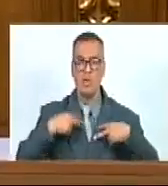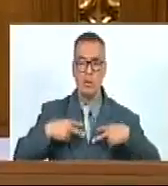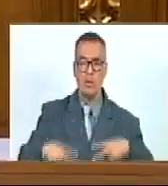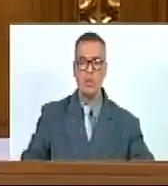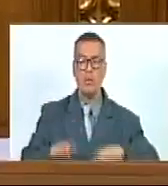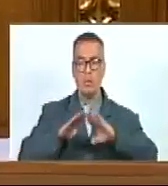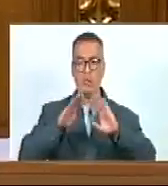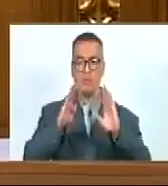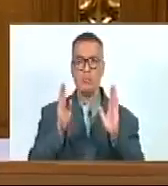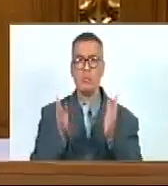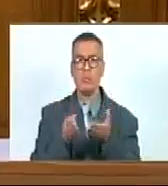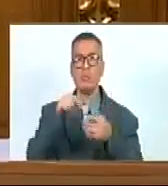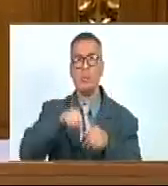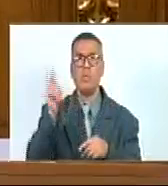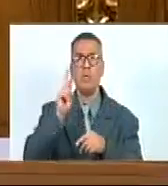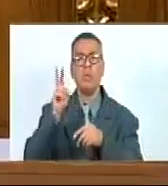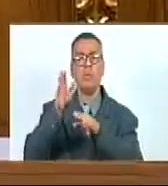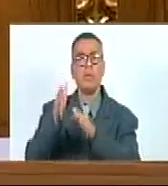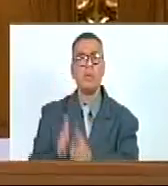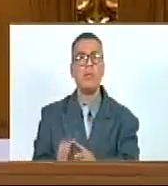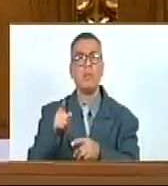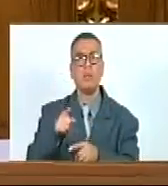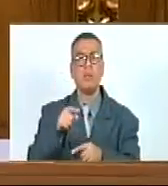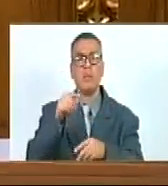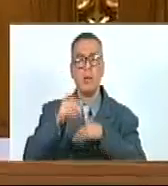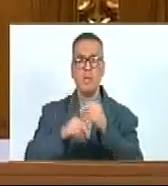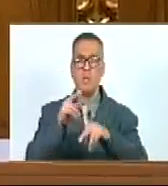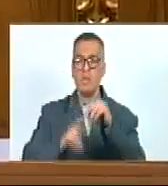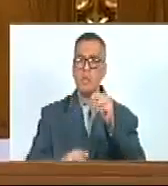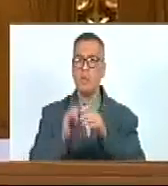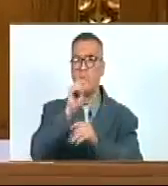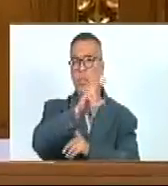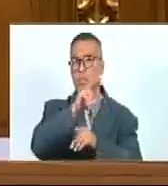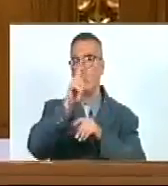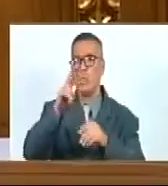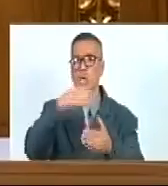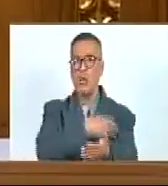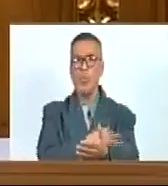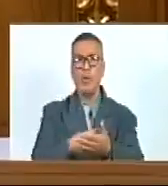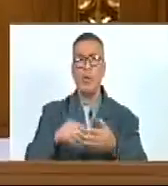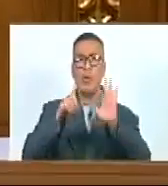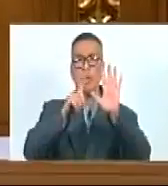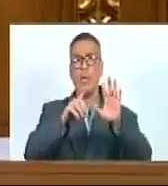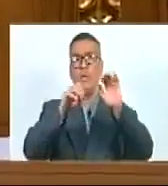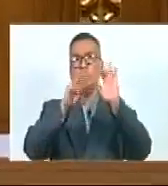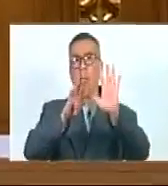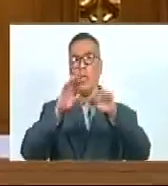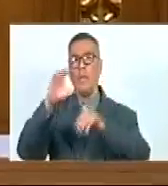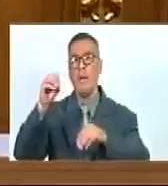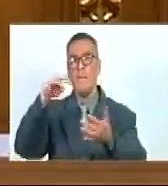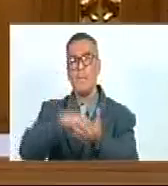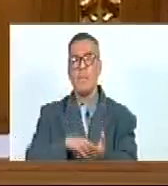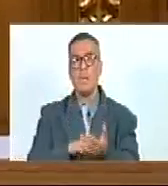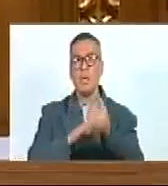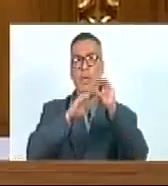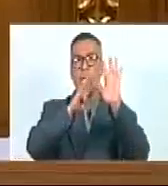Planeta Y que en Venezuela Ha sembrado 32 millones 690 mil